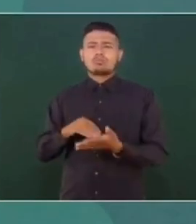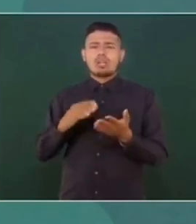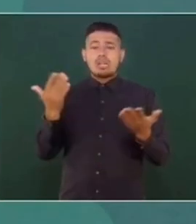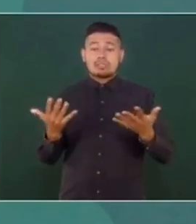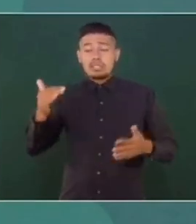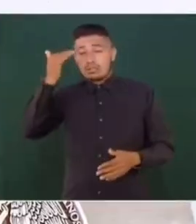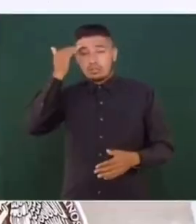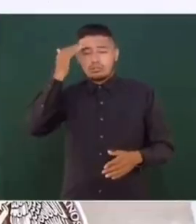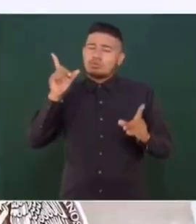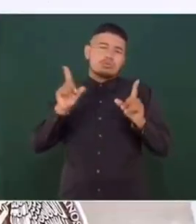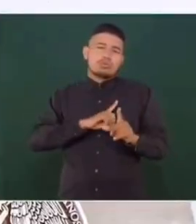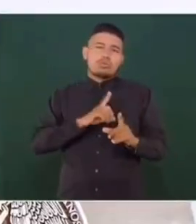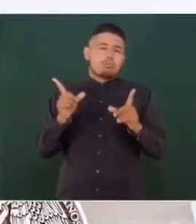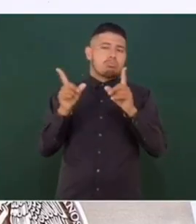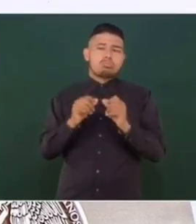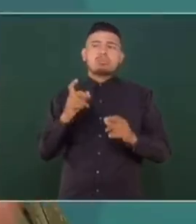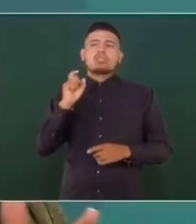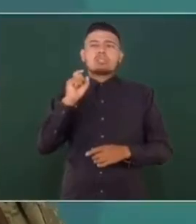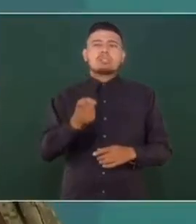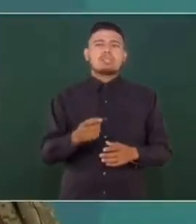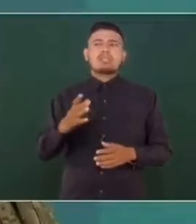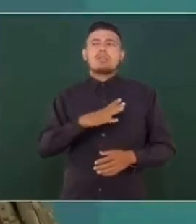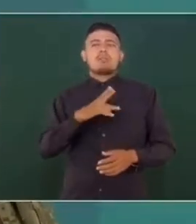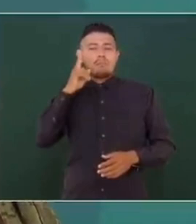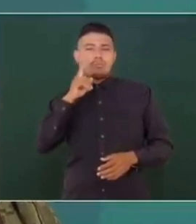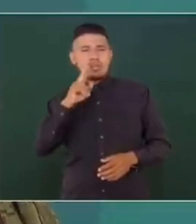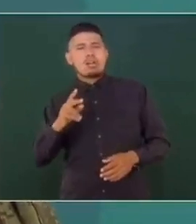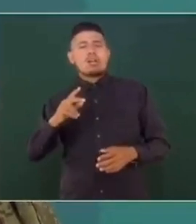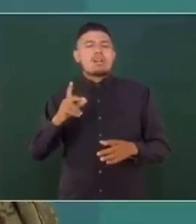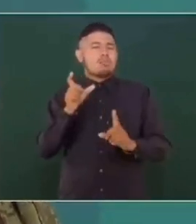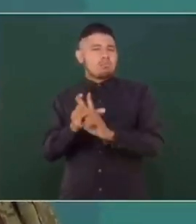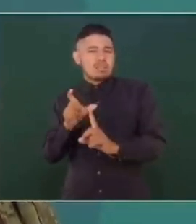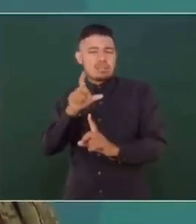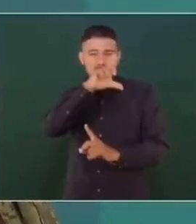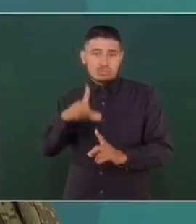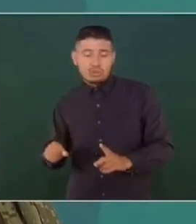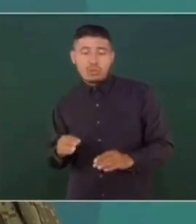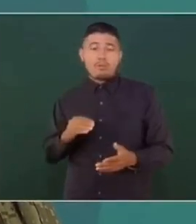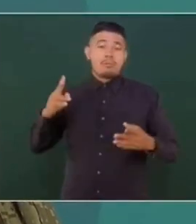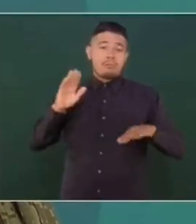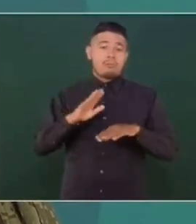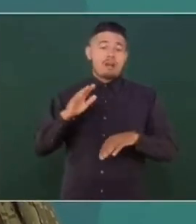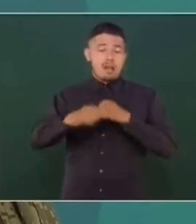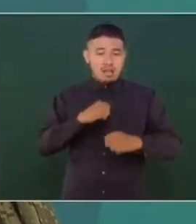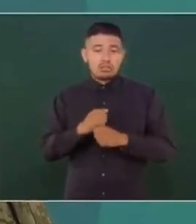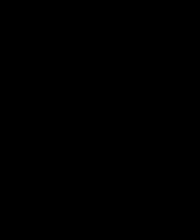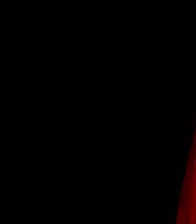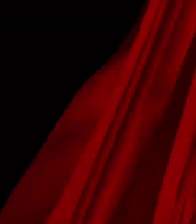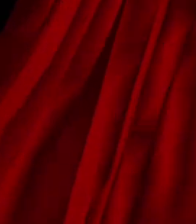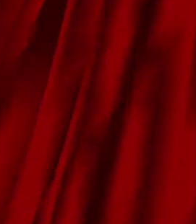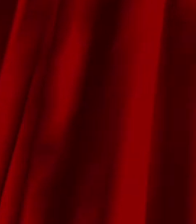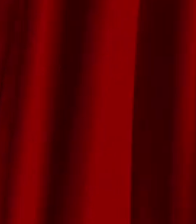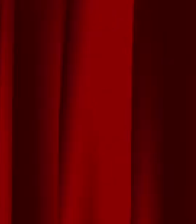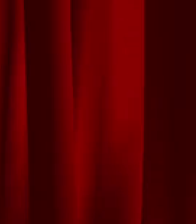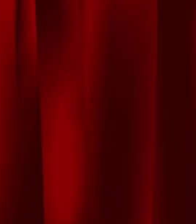hacerles del conocimiento nada más lo que teníamos que ver sobre la Guardia y sobre esa propuesta de incrementar los años en el ámbito de la Seguridad Pública.